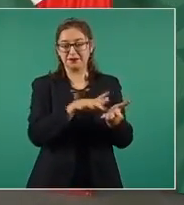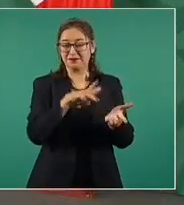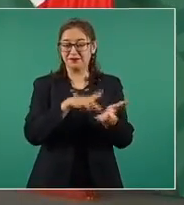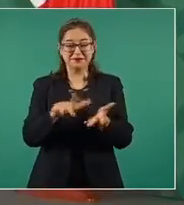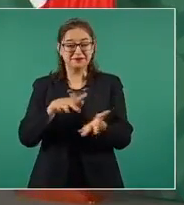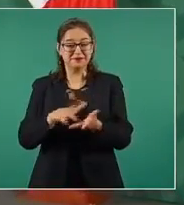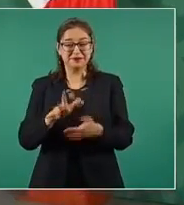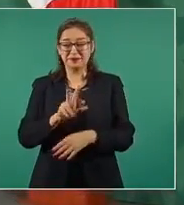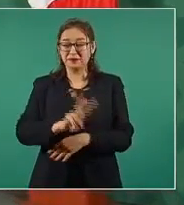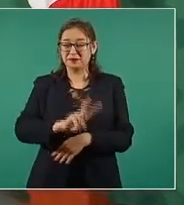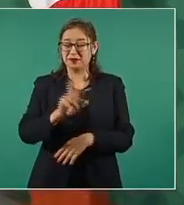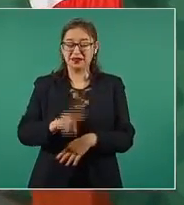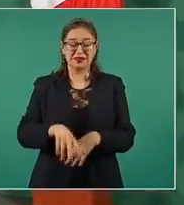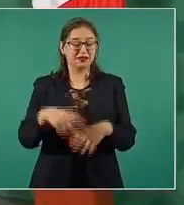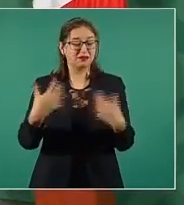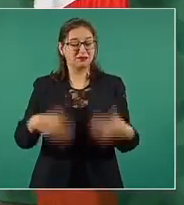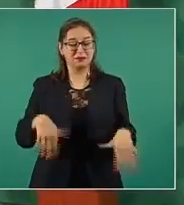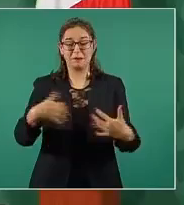mucho,